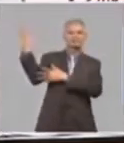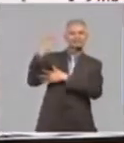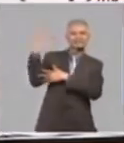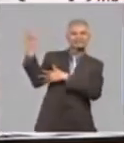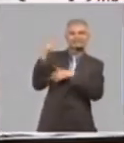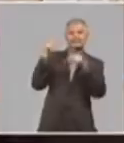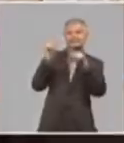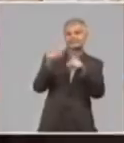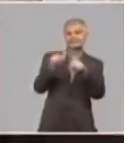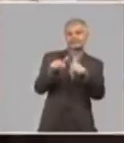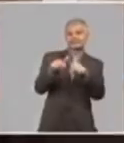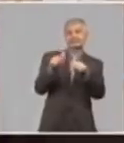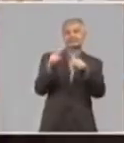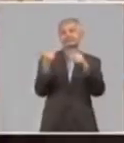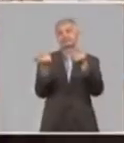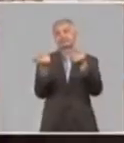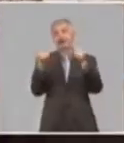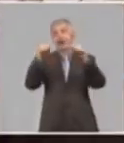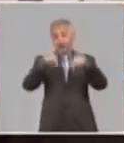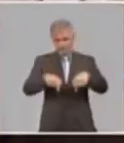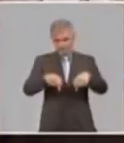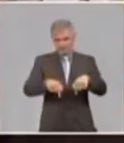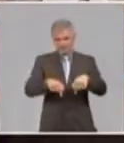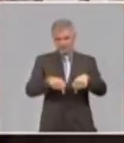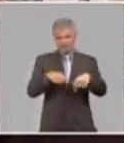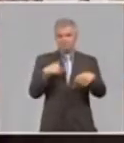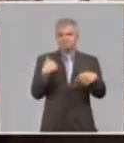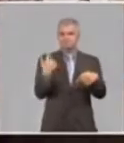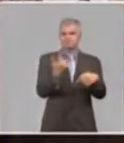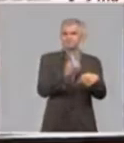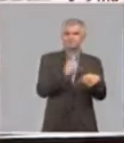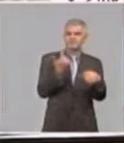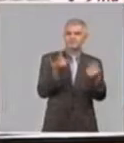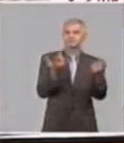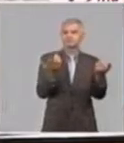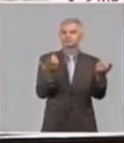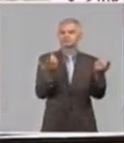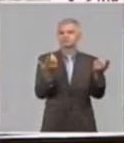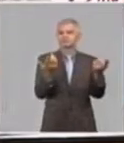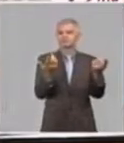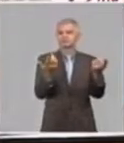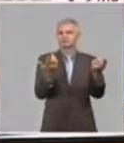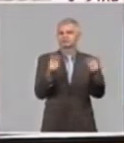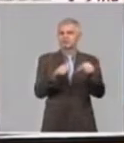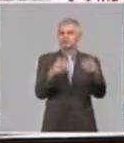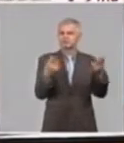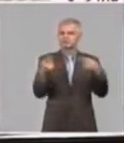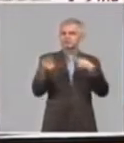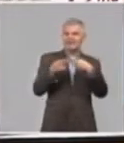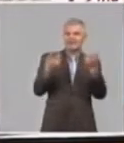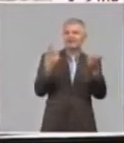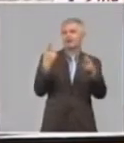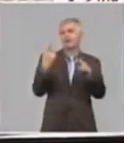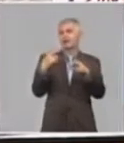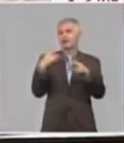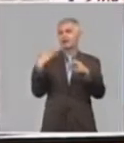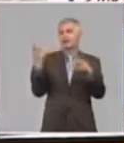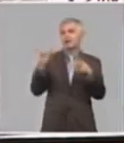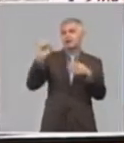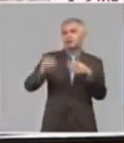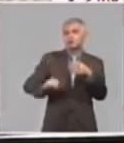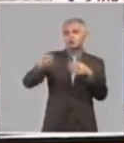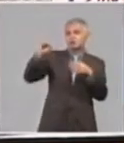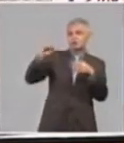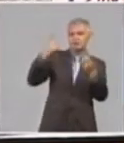inquietos. De esos inquietos. Ahora mismo estamos bajo las perspectivas del evento del niño, auxiliación del sur, el evento